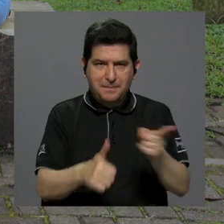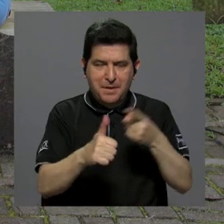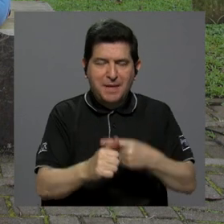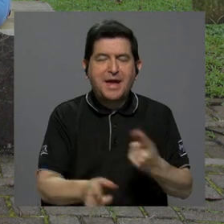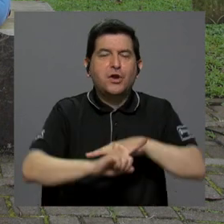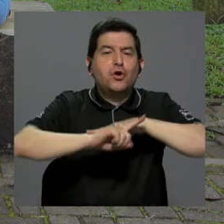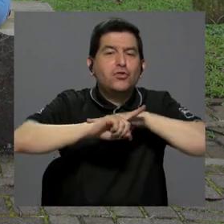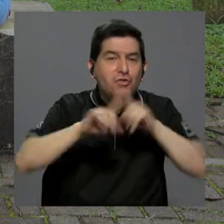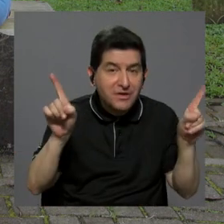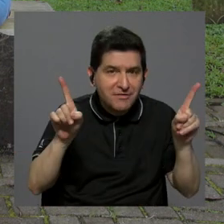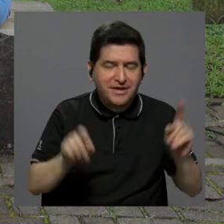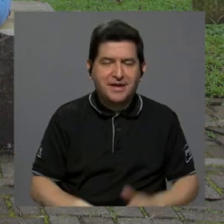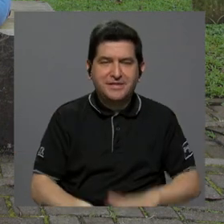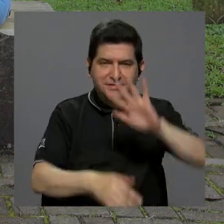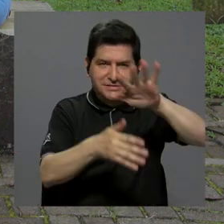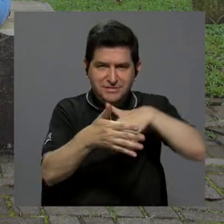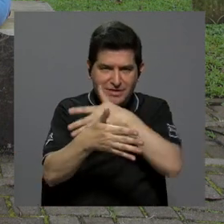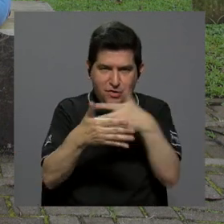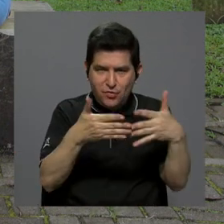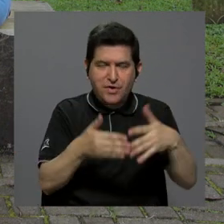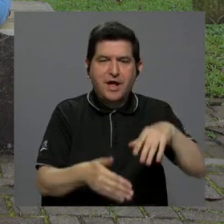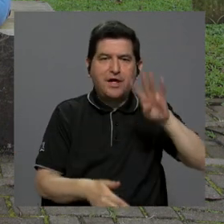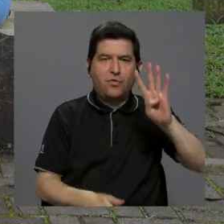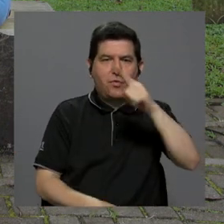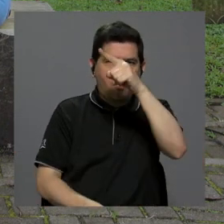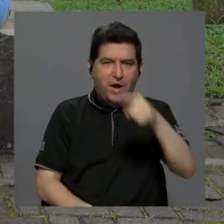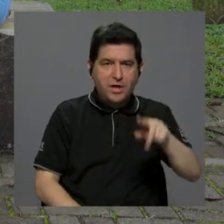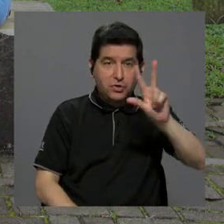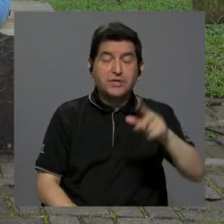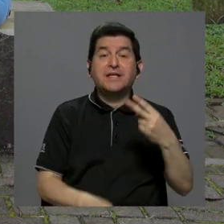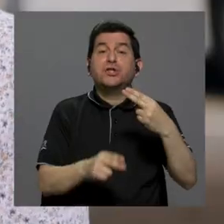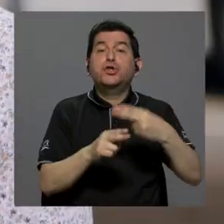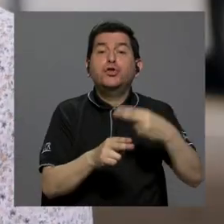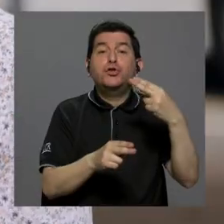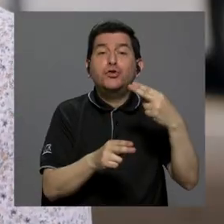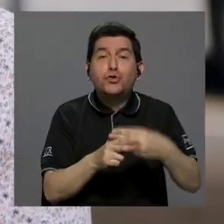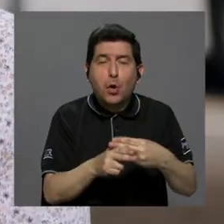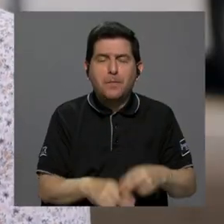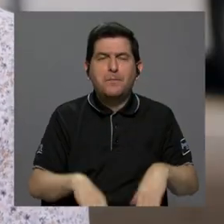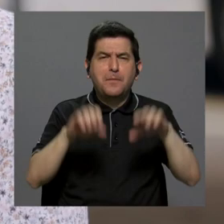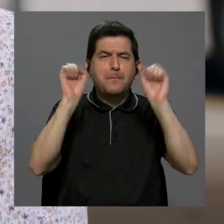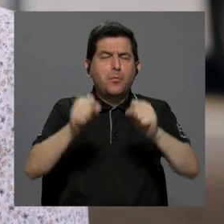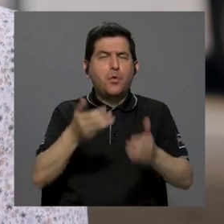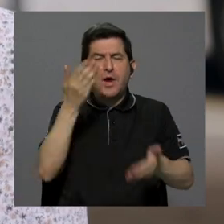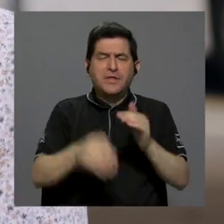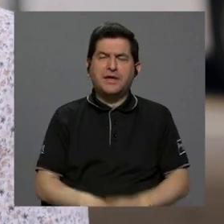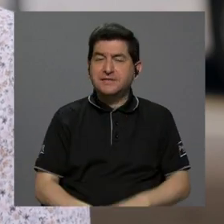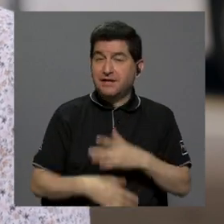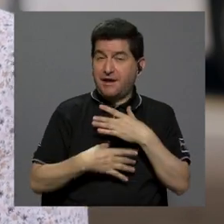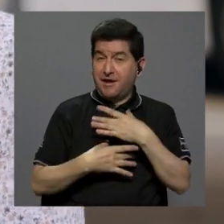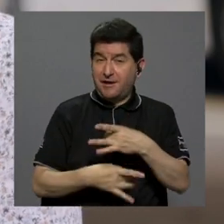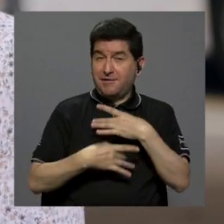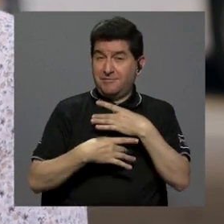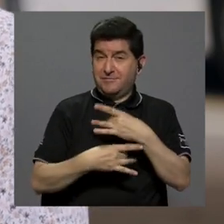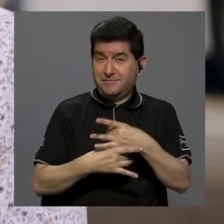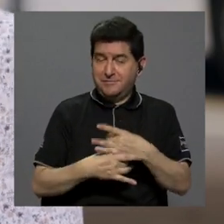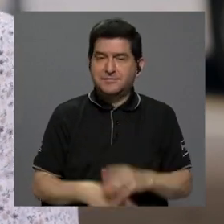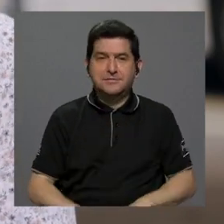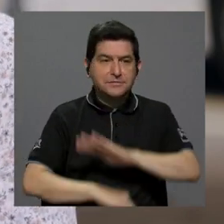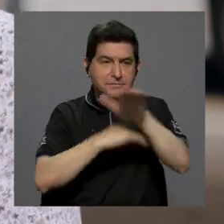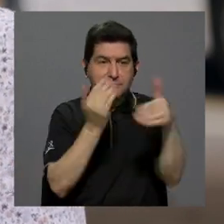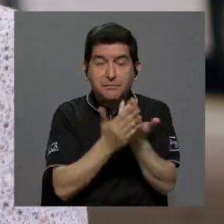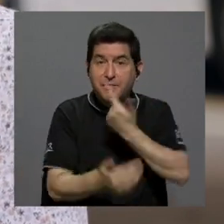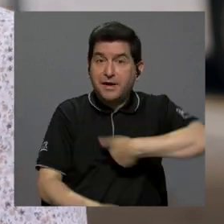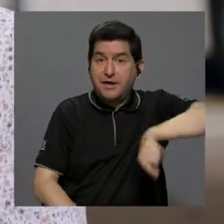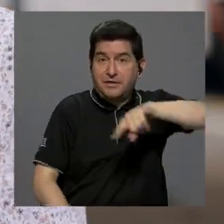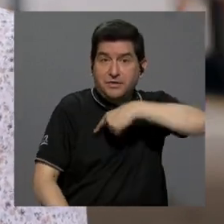debemos diferenciar lo que es la jornada 4-3, el nombre que puede ser sugestivo y